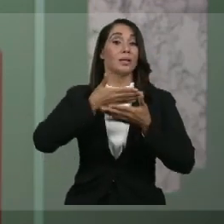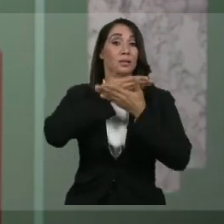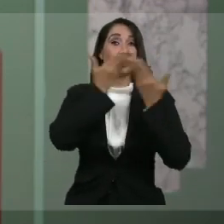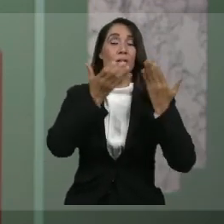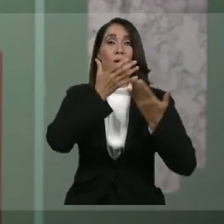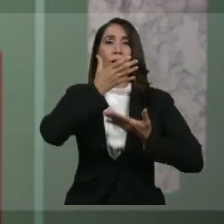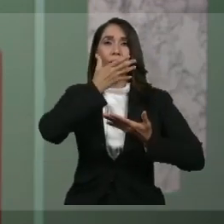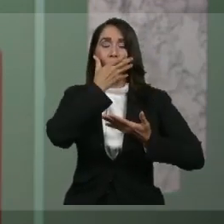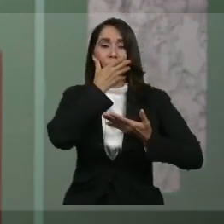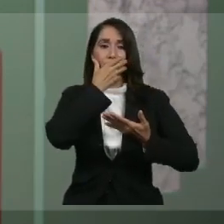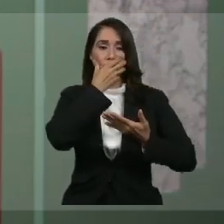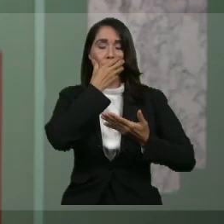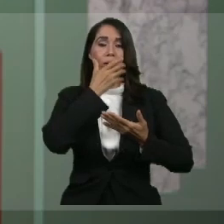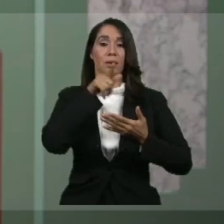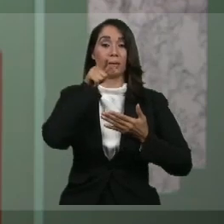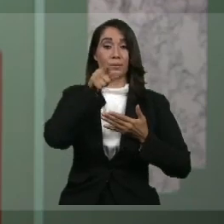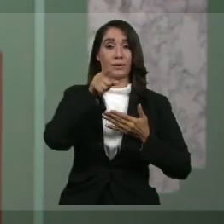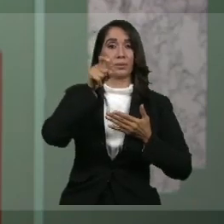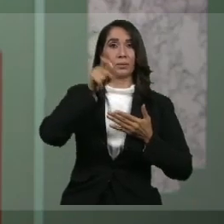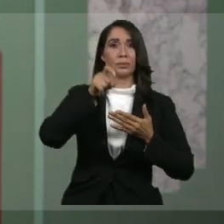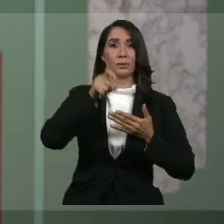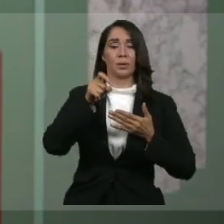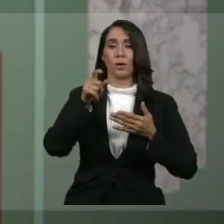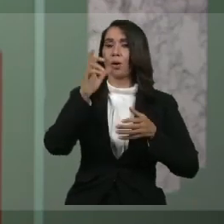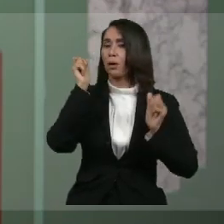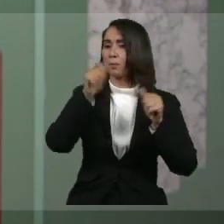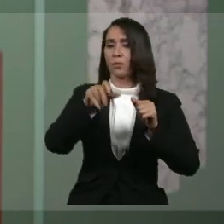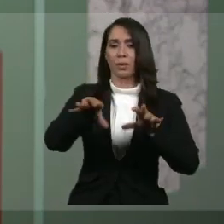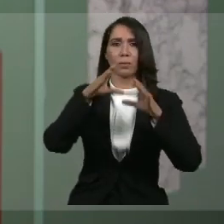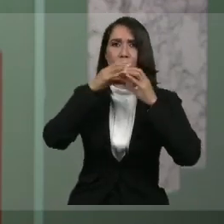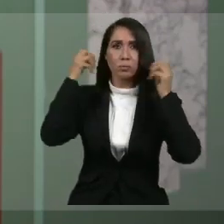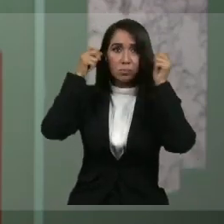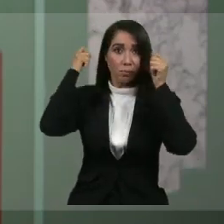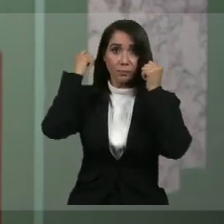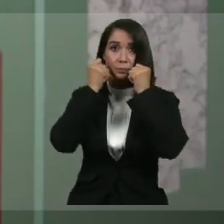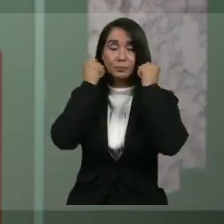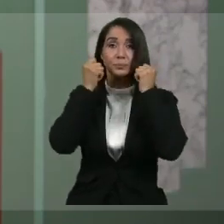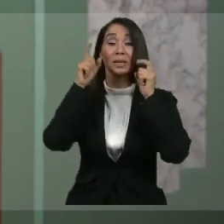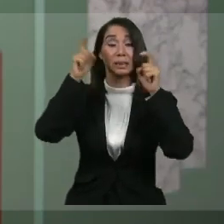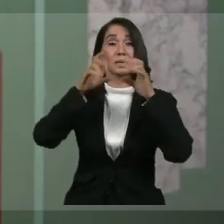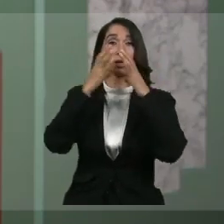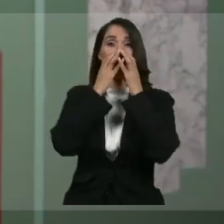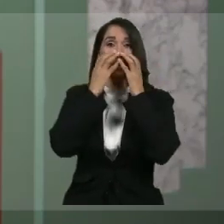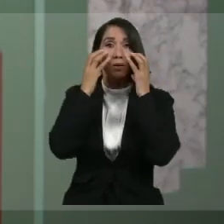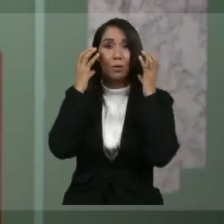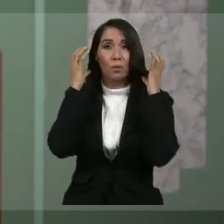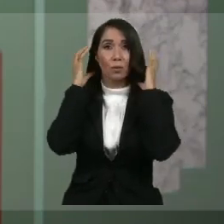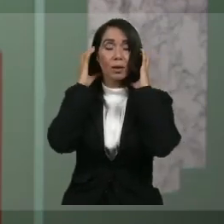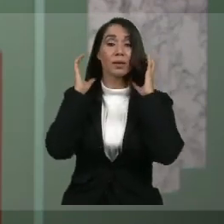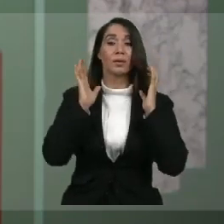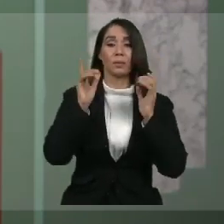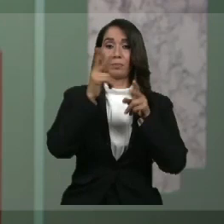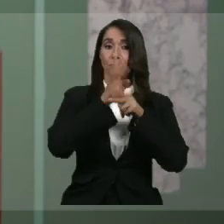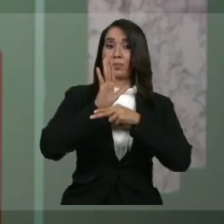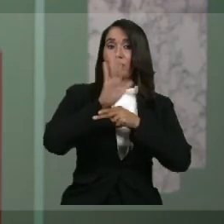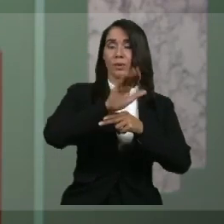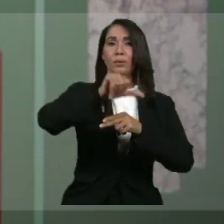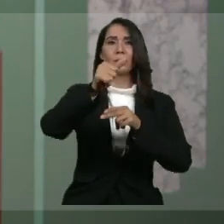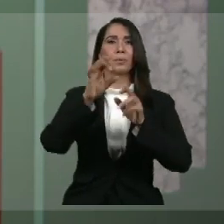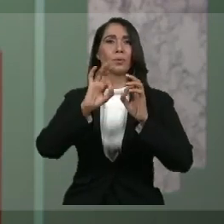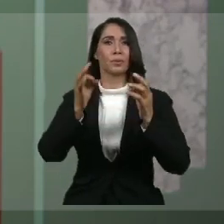mascarillas con aquello que tengan a su alcance, pero deben protegerse por ellos y por los demás.